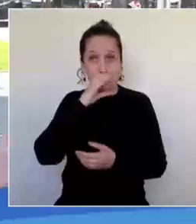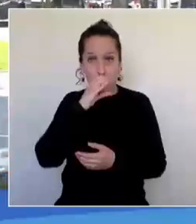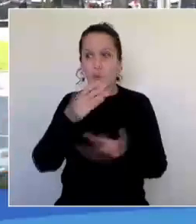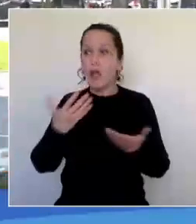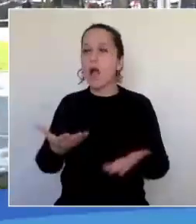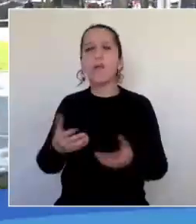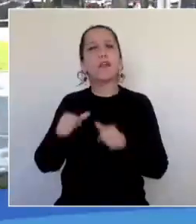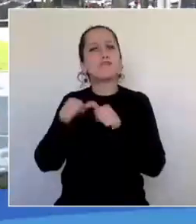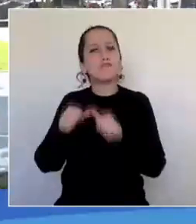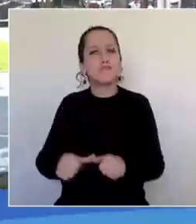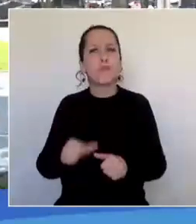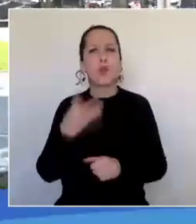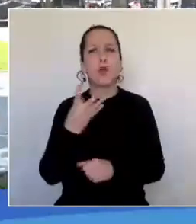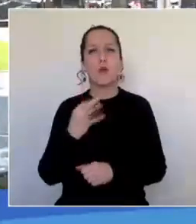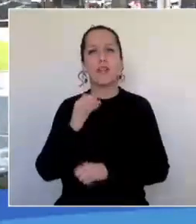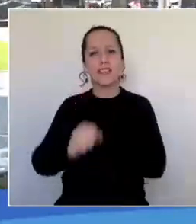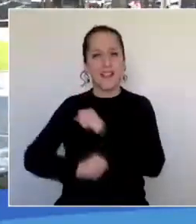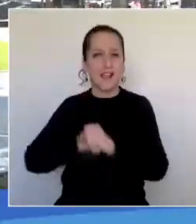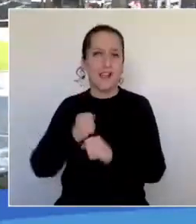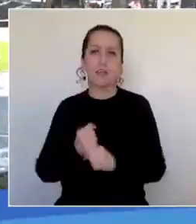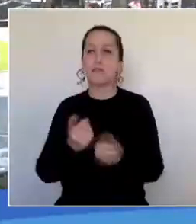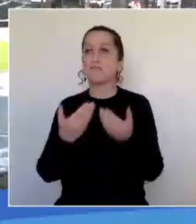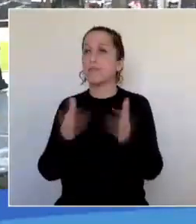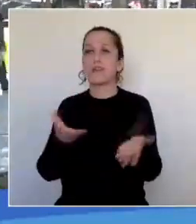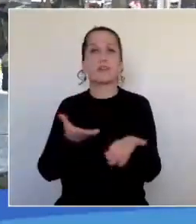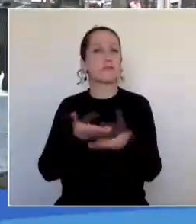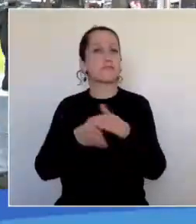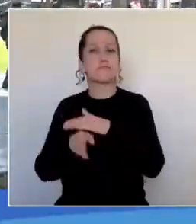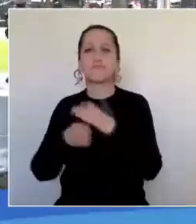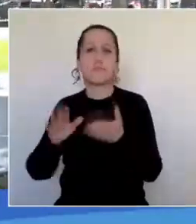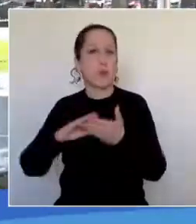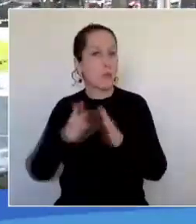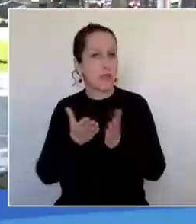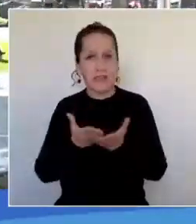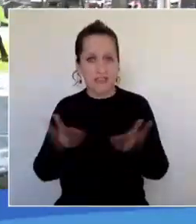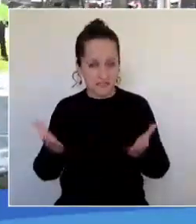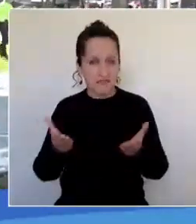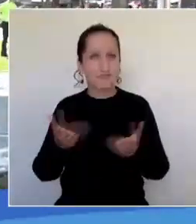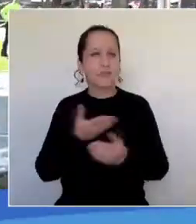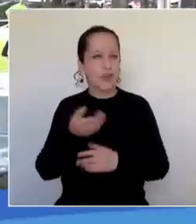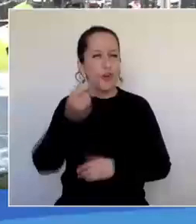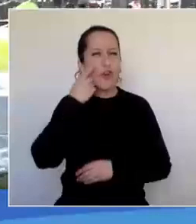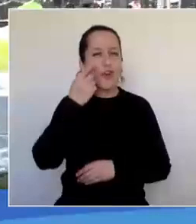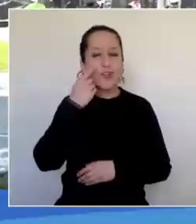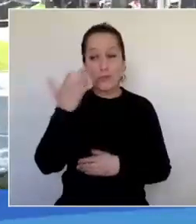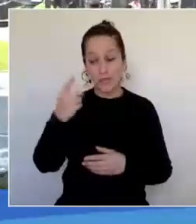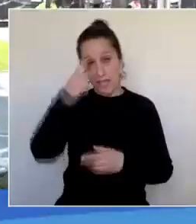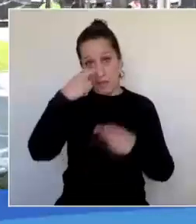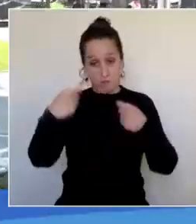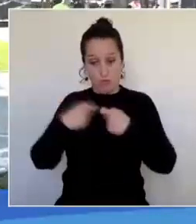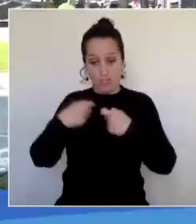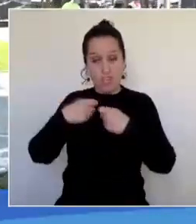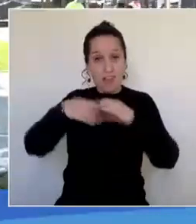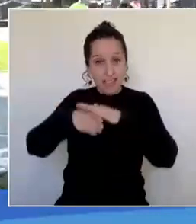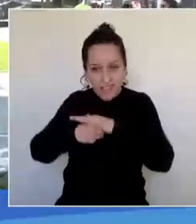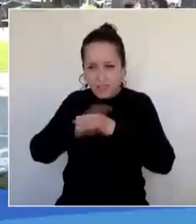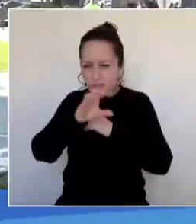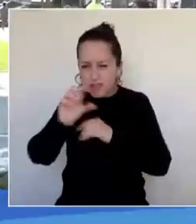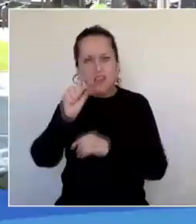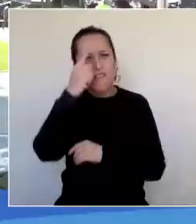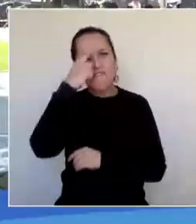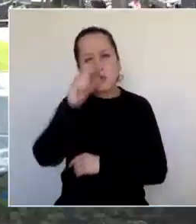cumple ya 40 años al servicio de la comunidad muy conocida también por sus dioramas. Este